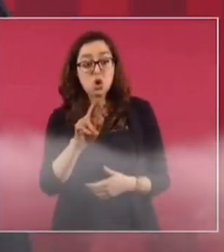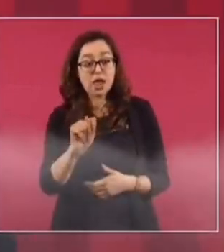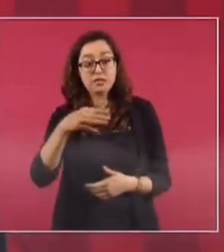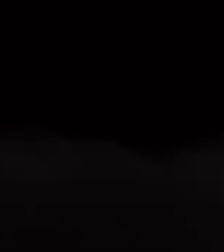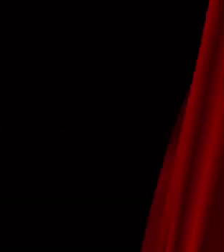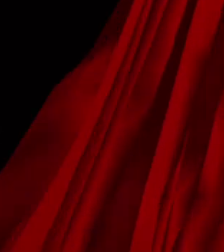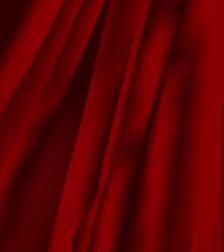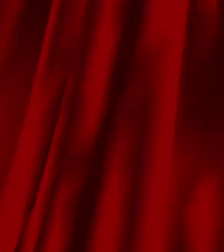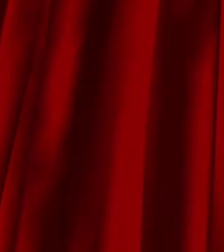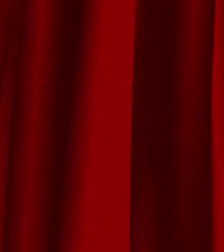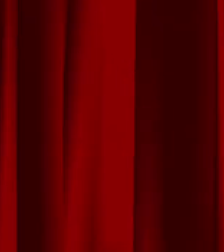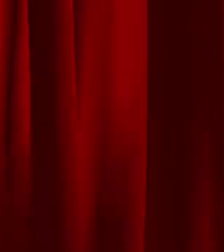lo de Demola.